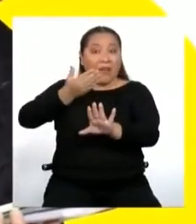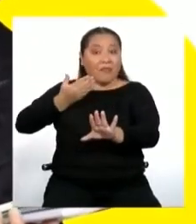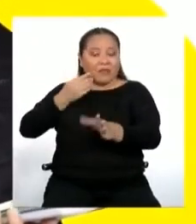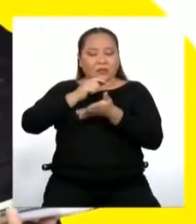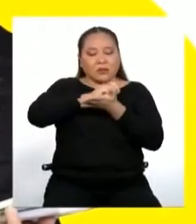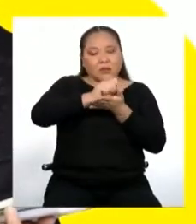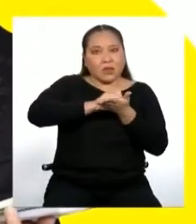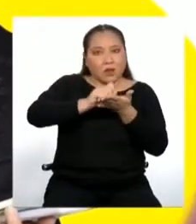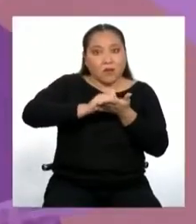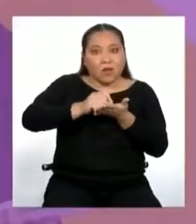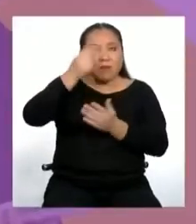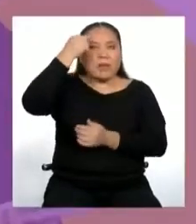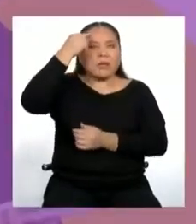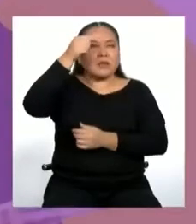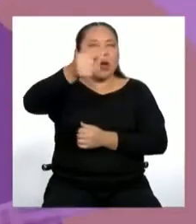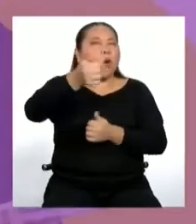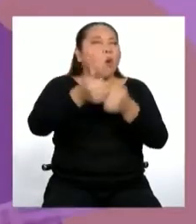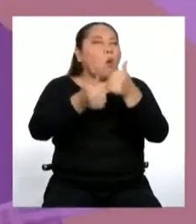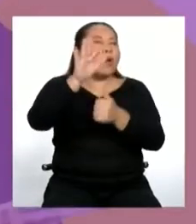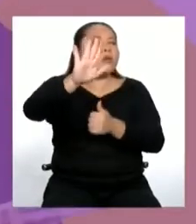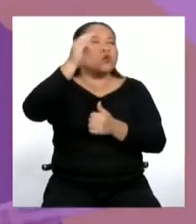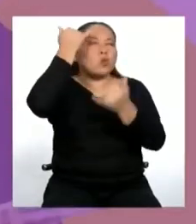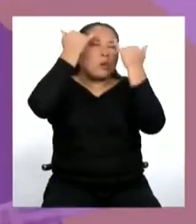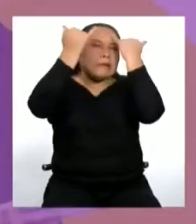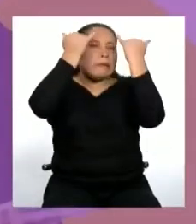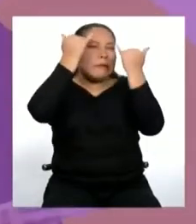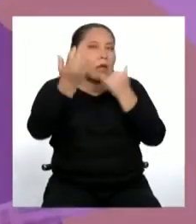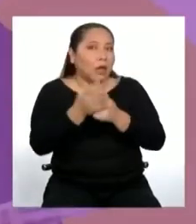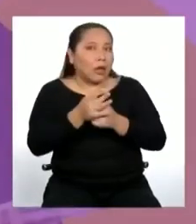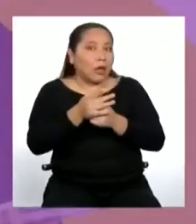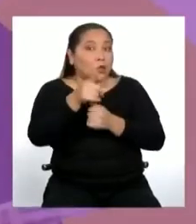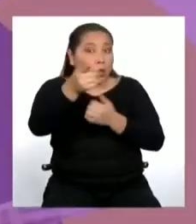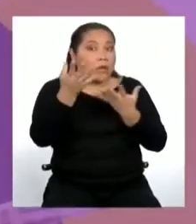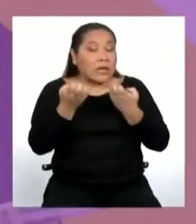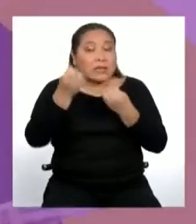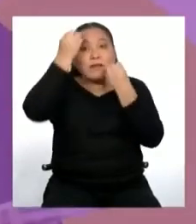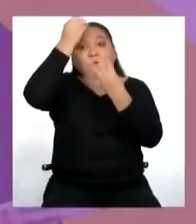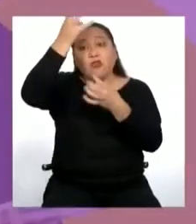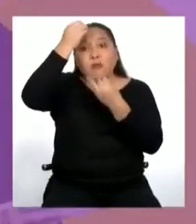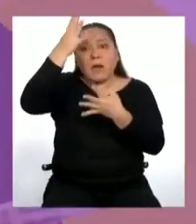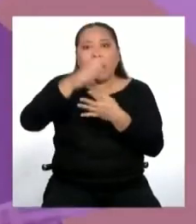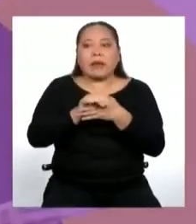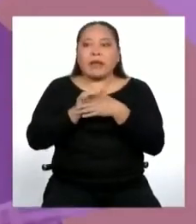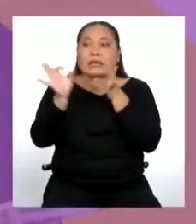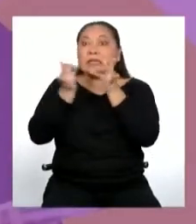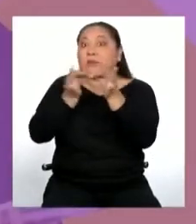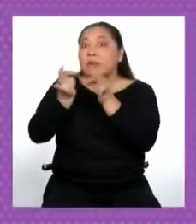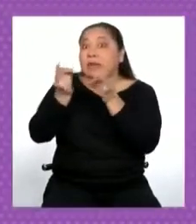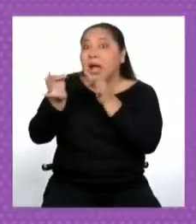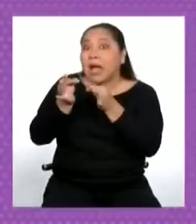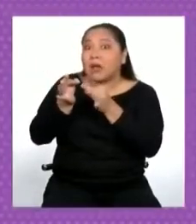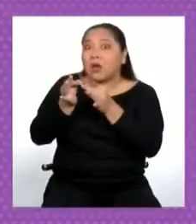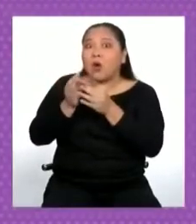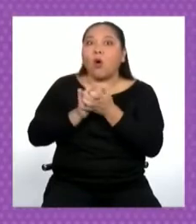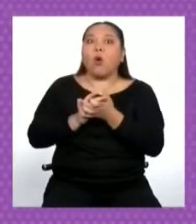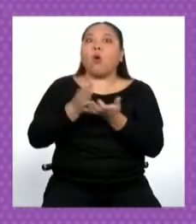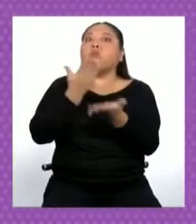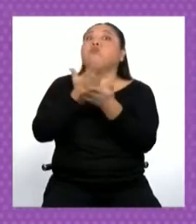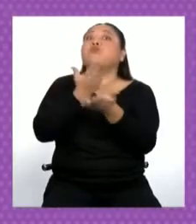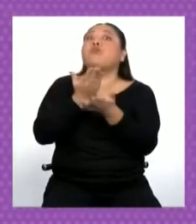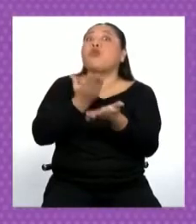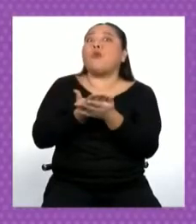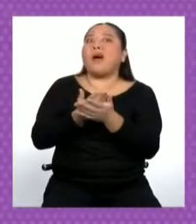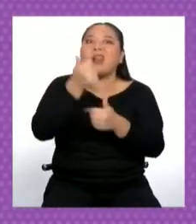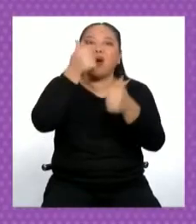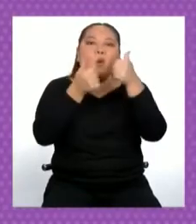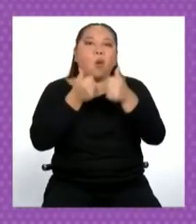piensa muy bien con qué intención lo escribes. Con la intención de informar, argumentar o exponer. Ahora veamos el